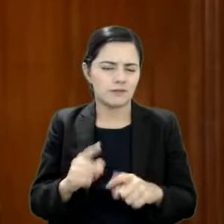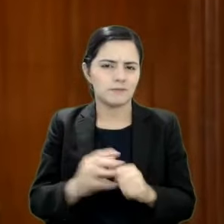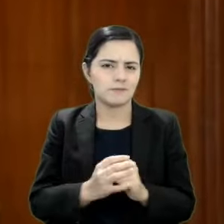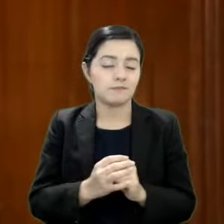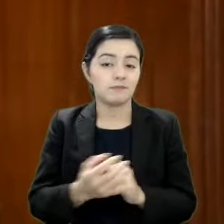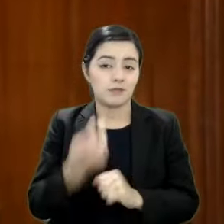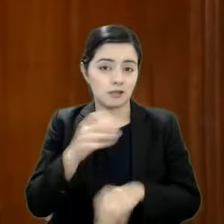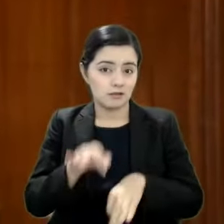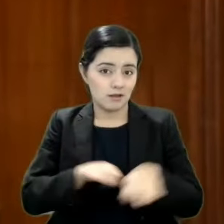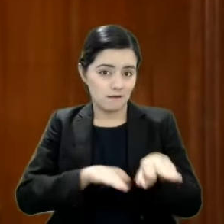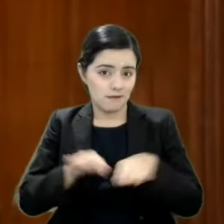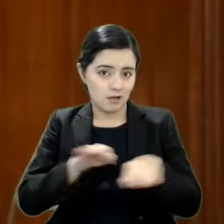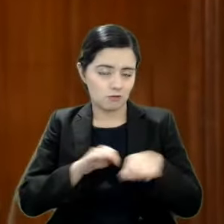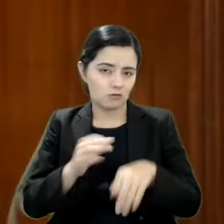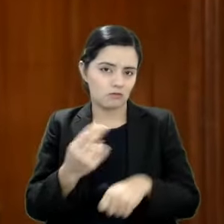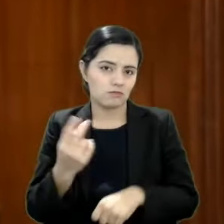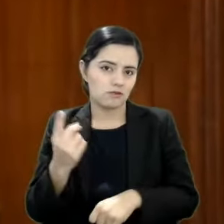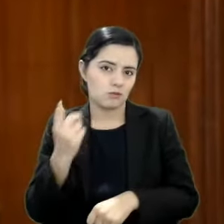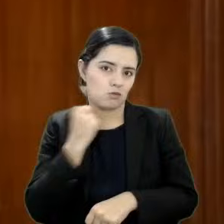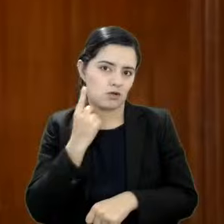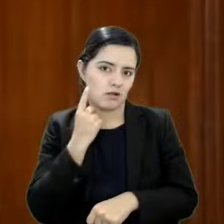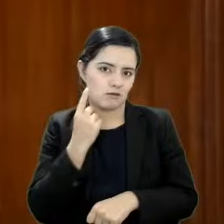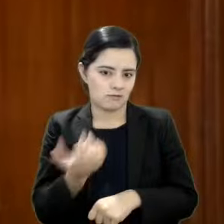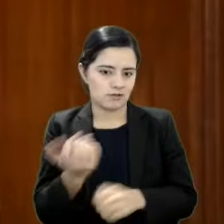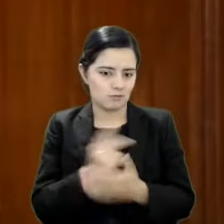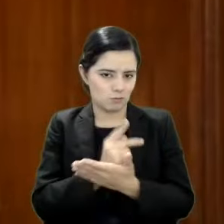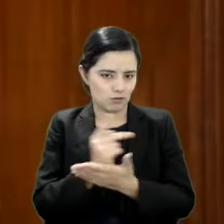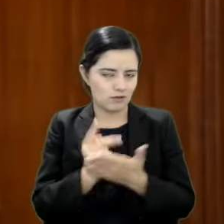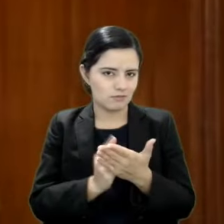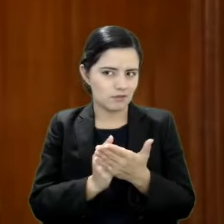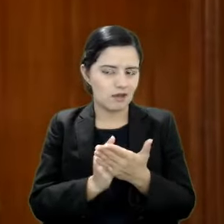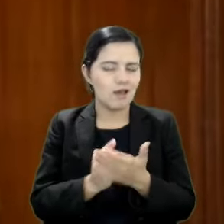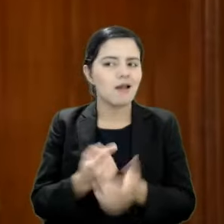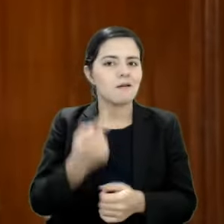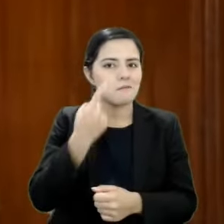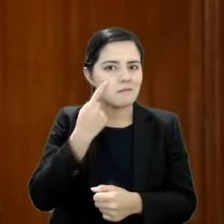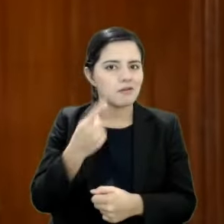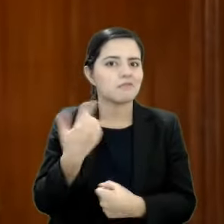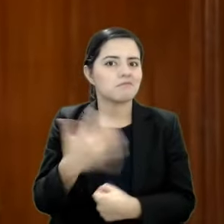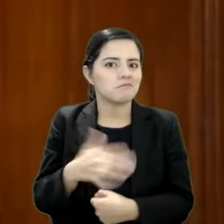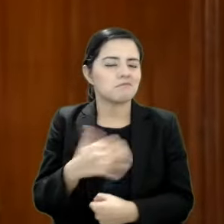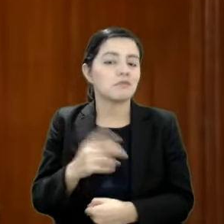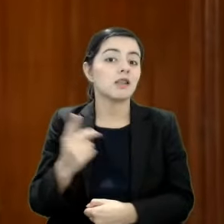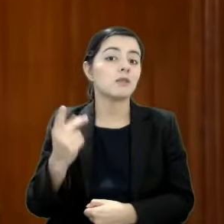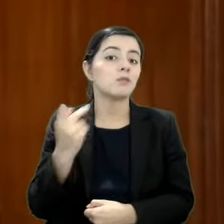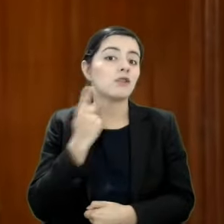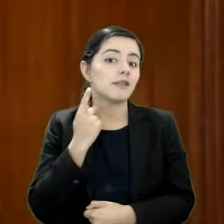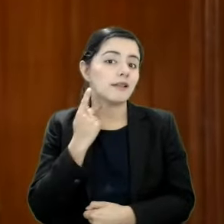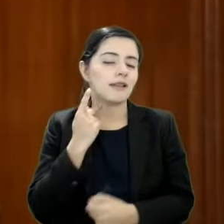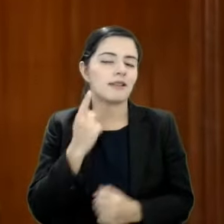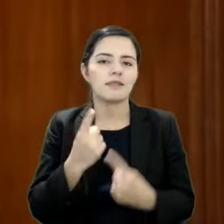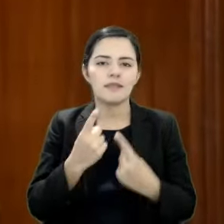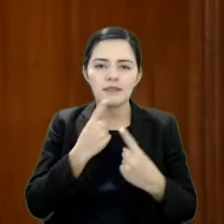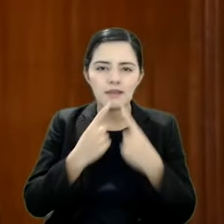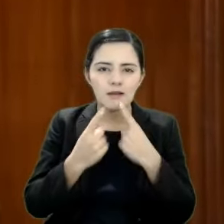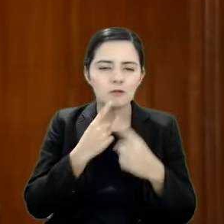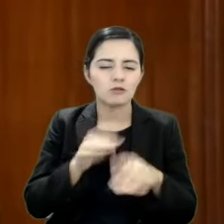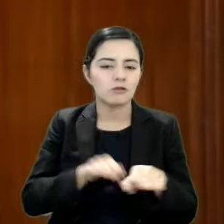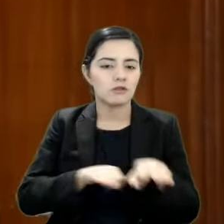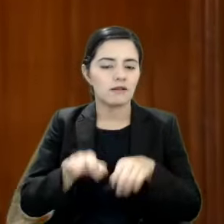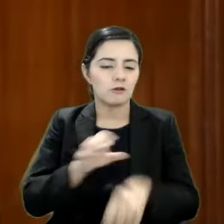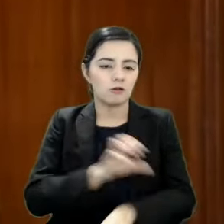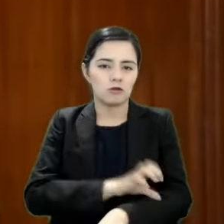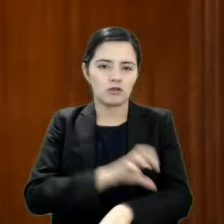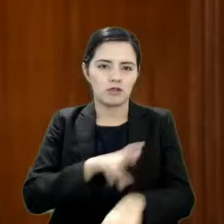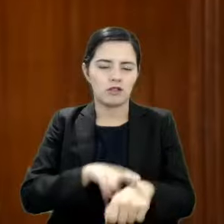trabajo legislativo muestra que la política, el diálogo y el trabajo coordinado de todas las